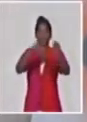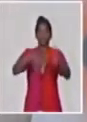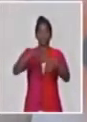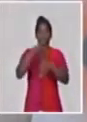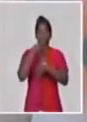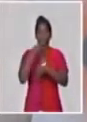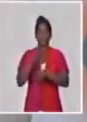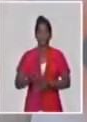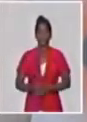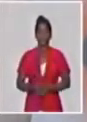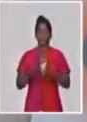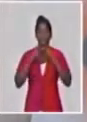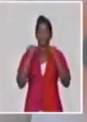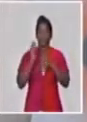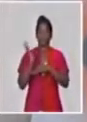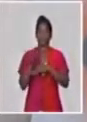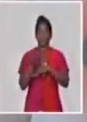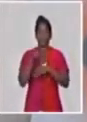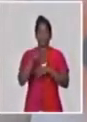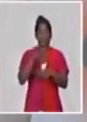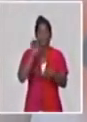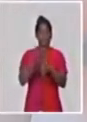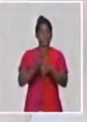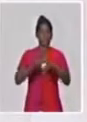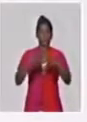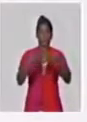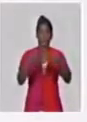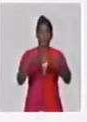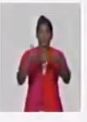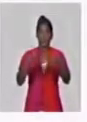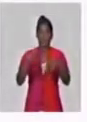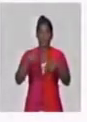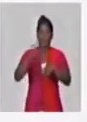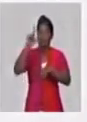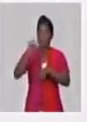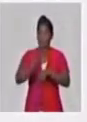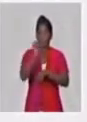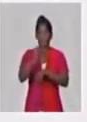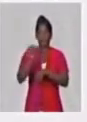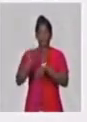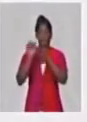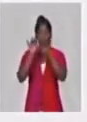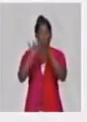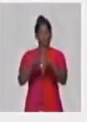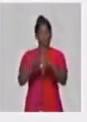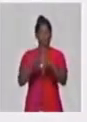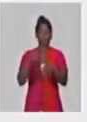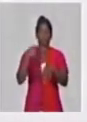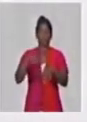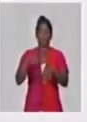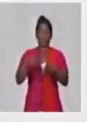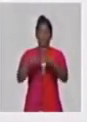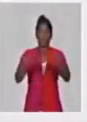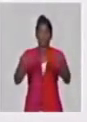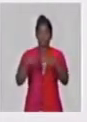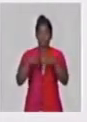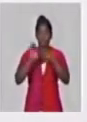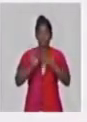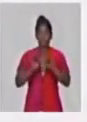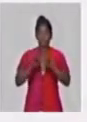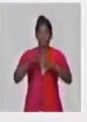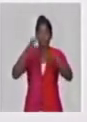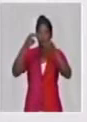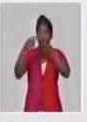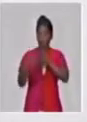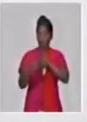su interior al 50% de la capacidad. En los restaurantes manteniendo una separación de metro y medio y solamente sentándose dos clientes o